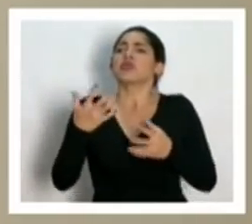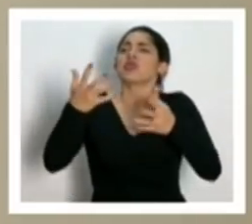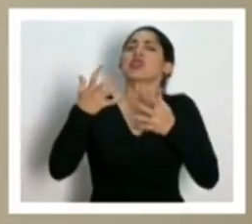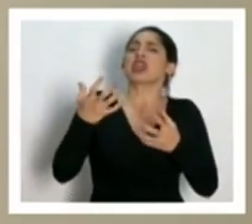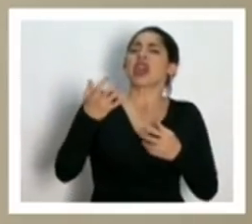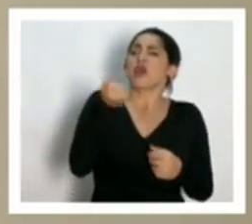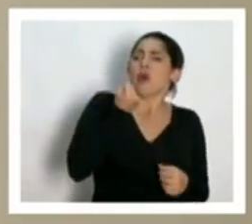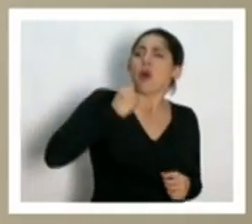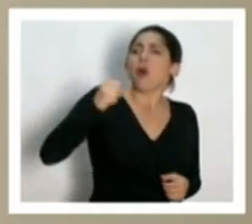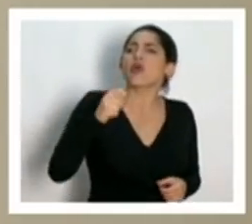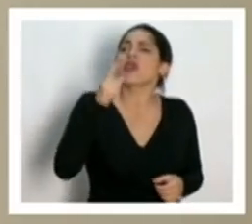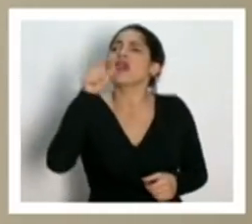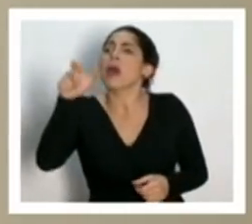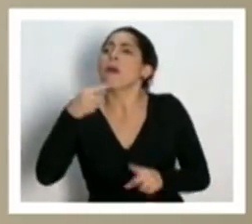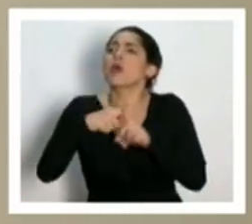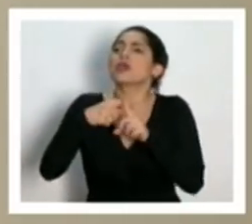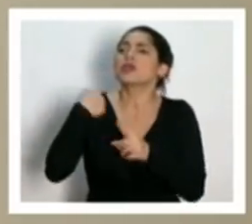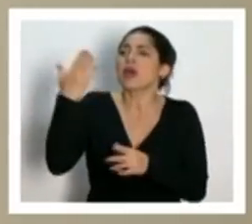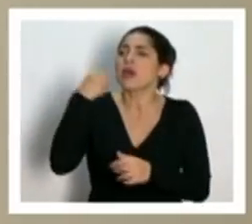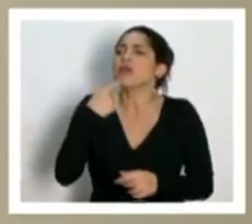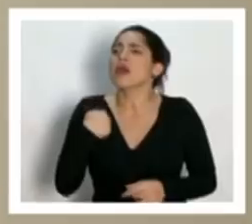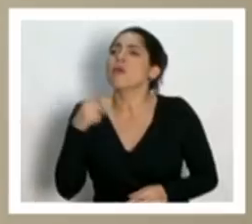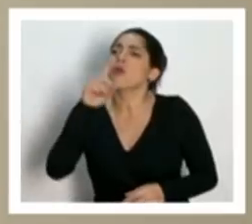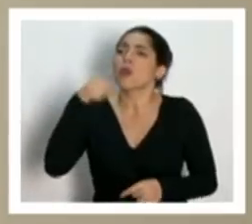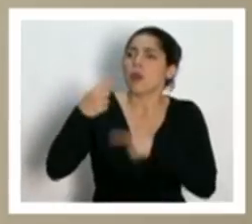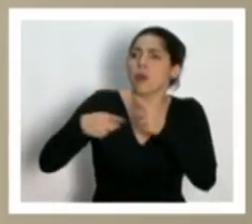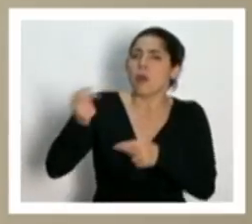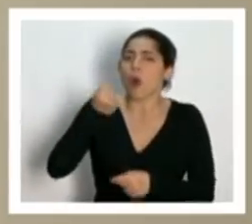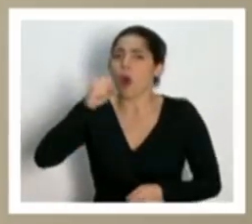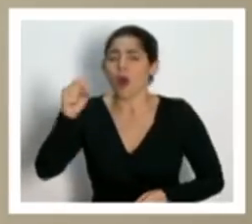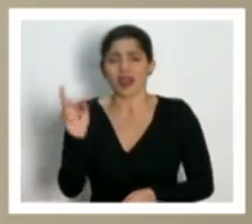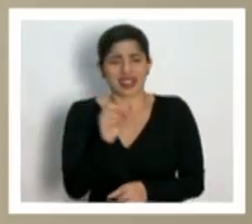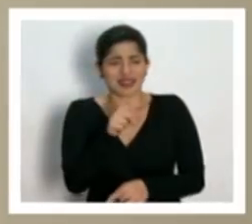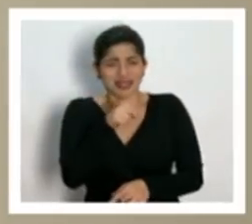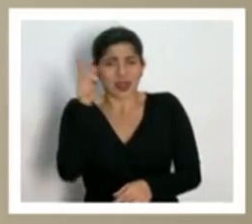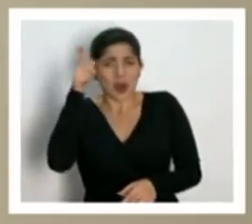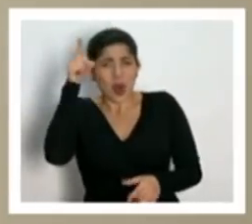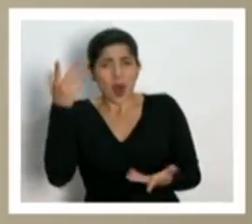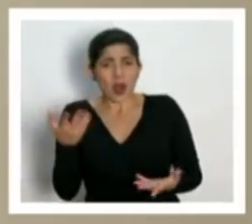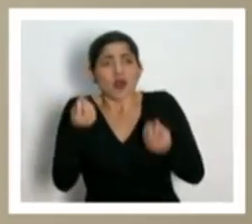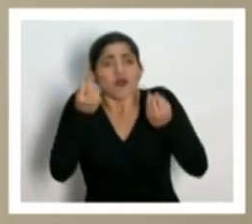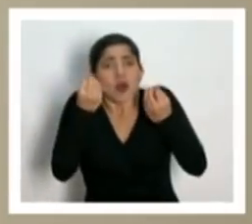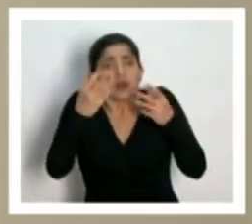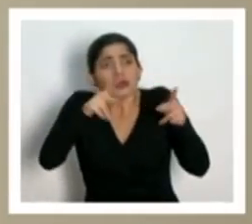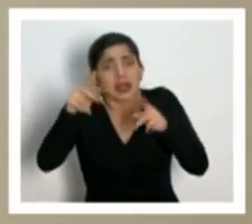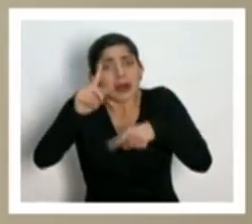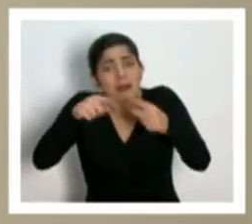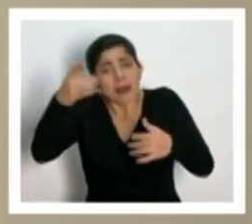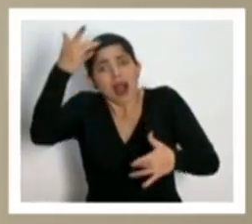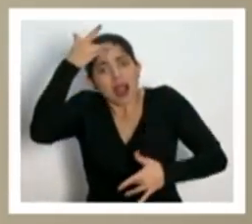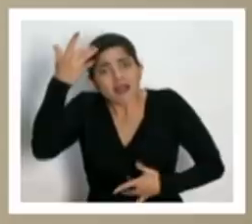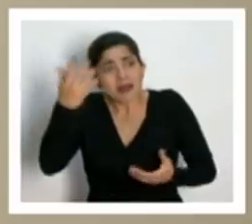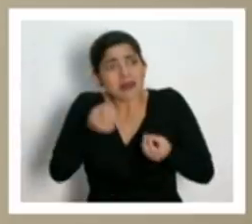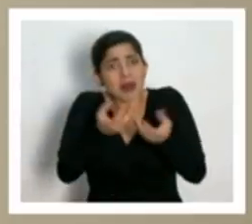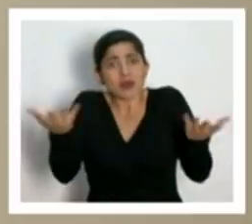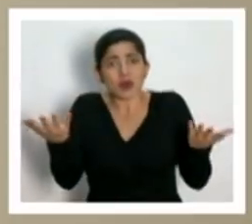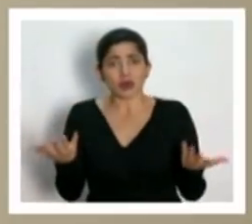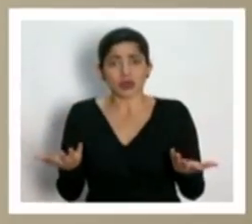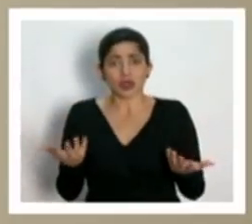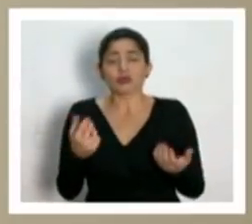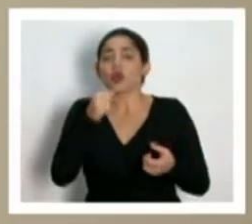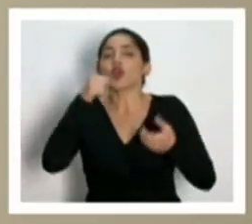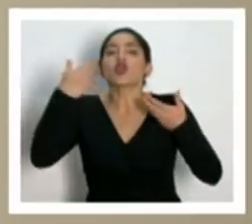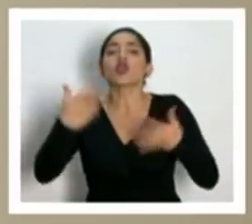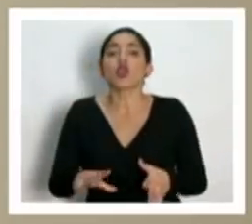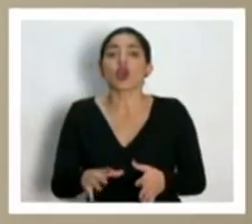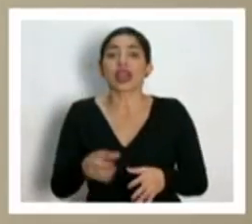emprenderla en contra de las personas positivas no tienen sentido si al final muchos nos vamos a infectar eventualmente pero lo que no queremos